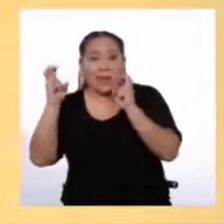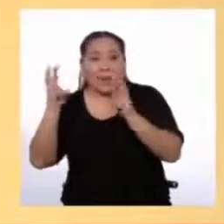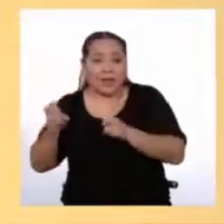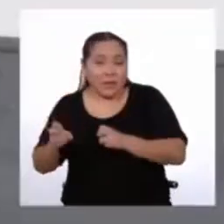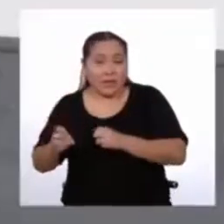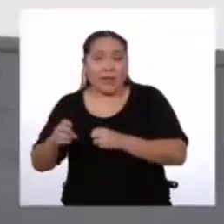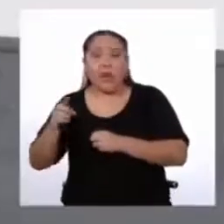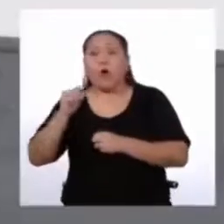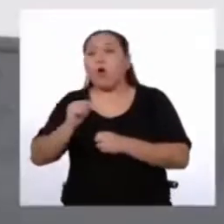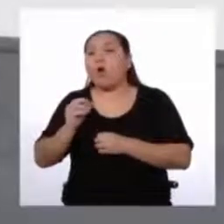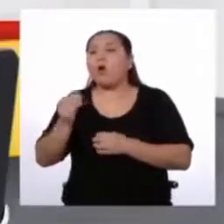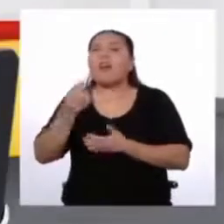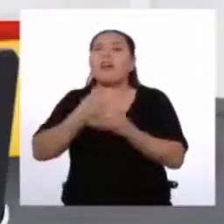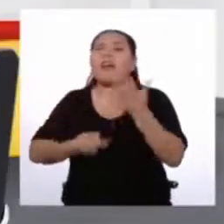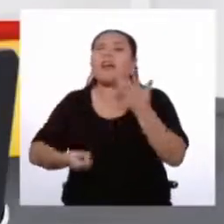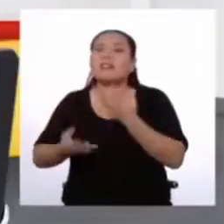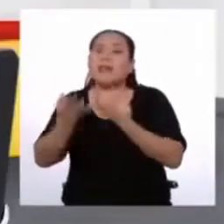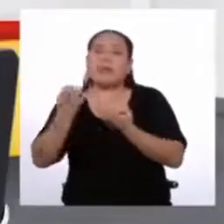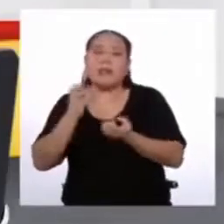regular